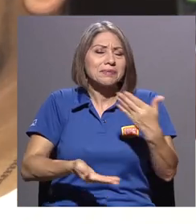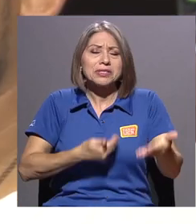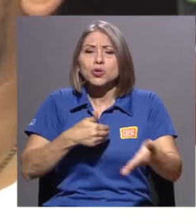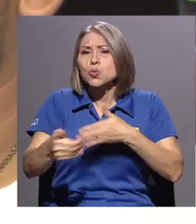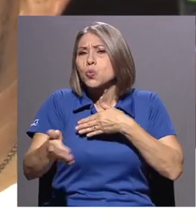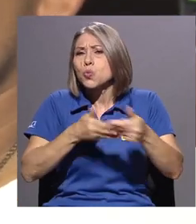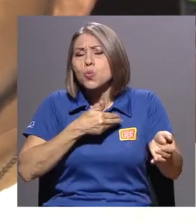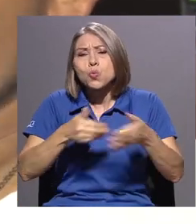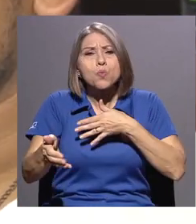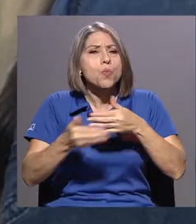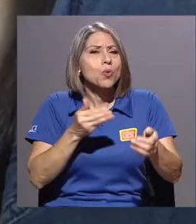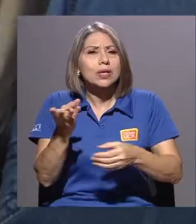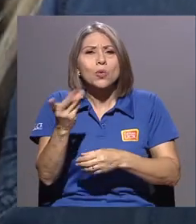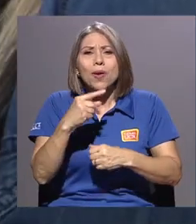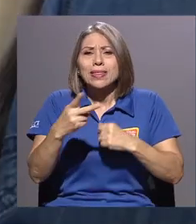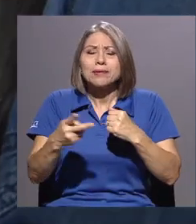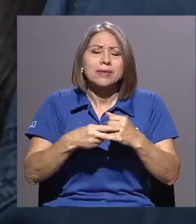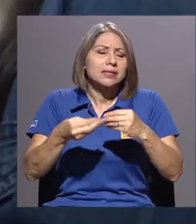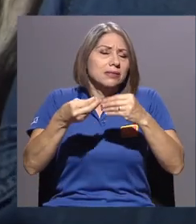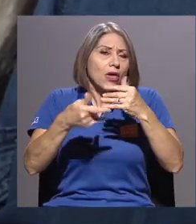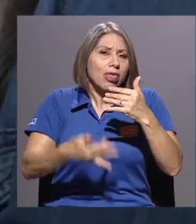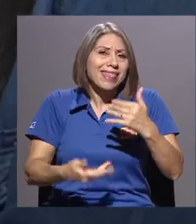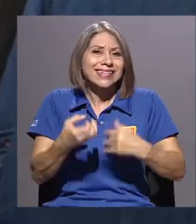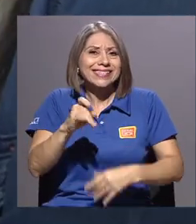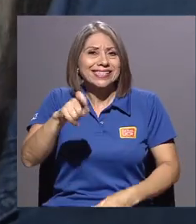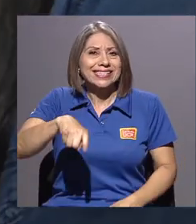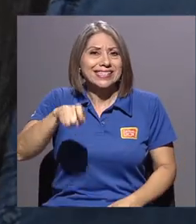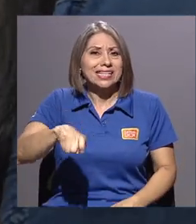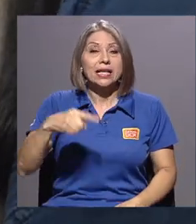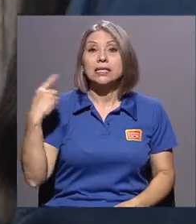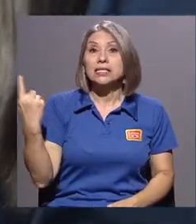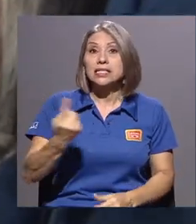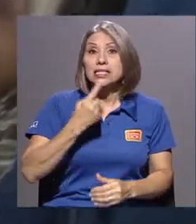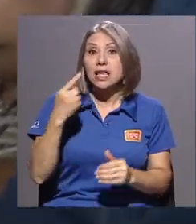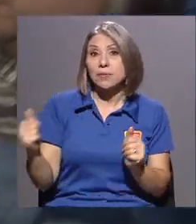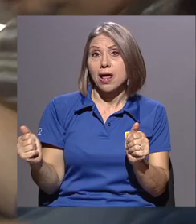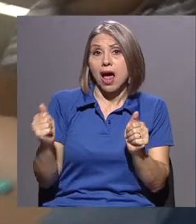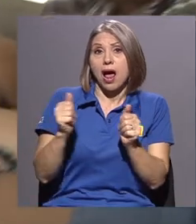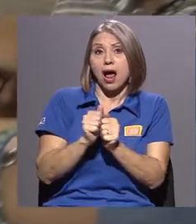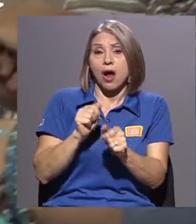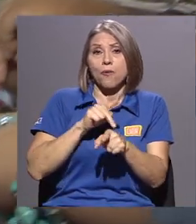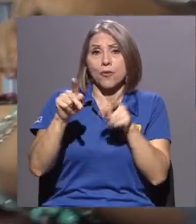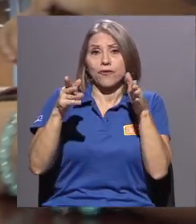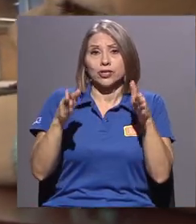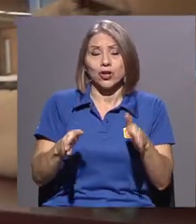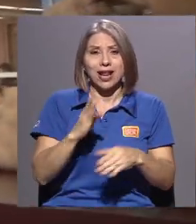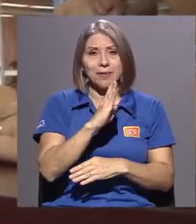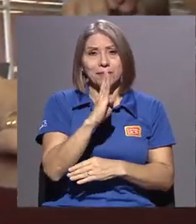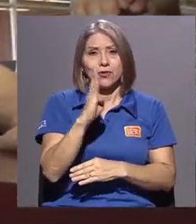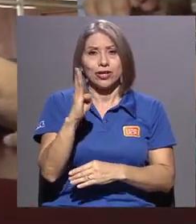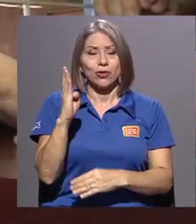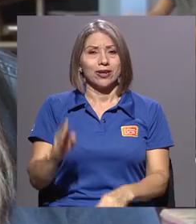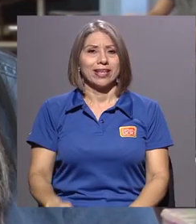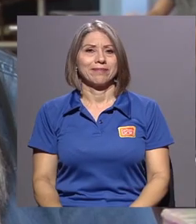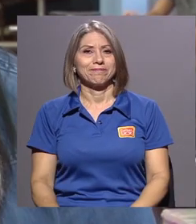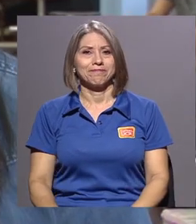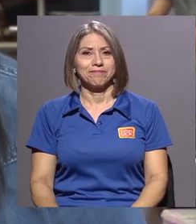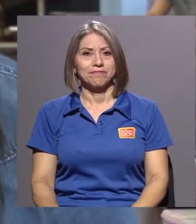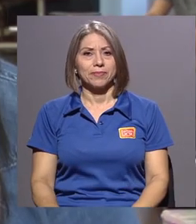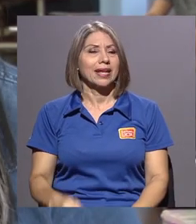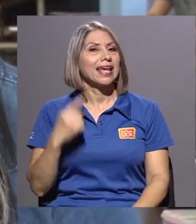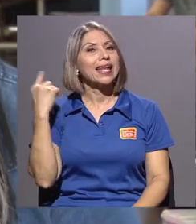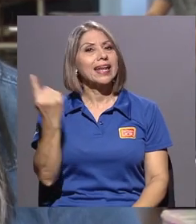sea necesario. Siempre están acompañados de un profesional en bibliotecología. Generalmente